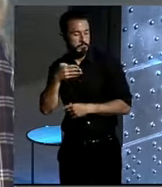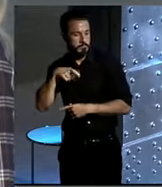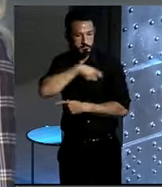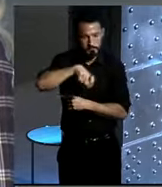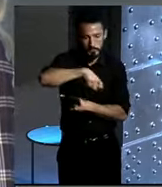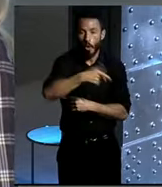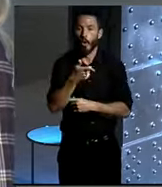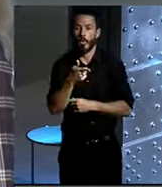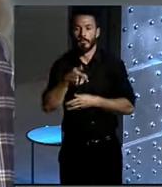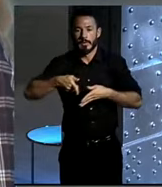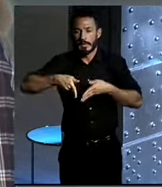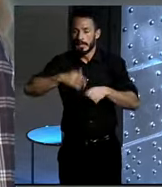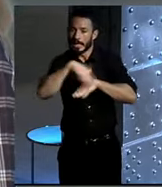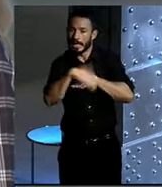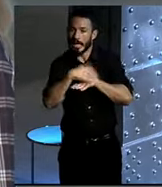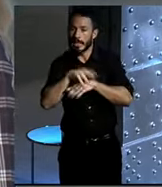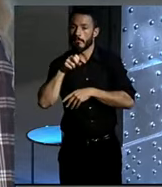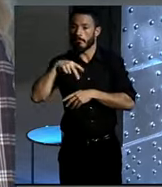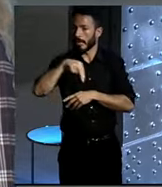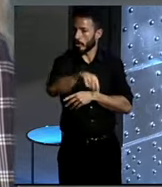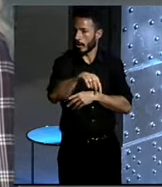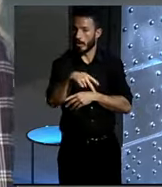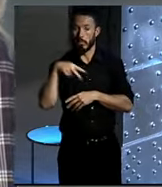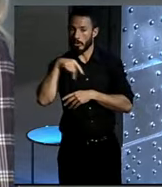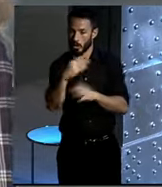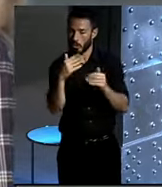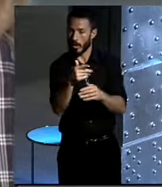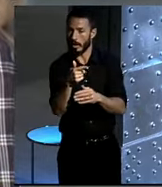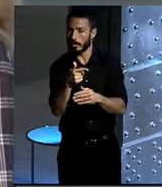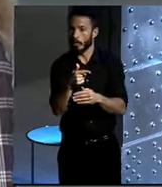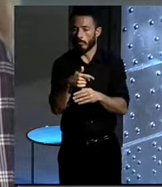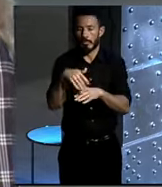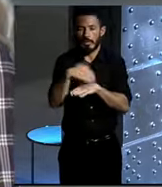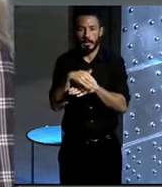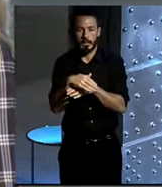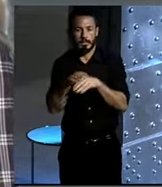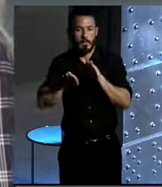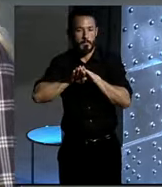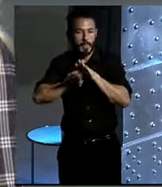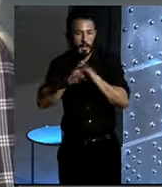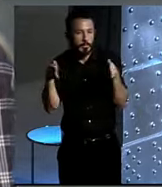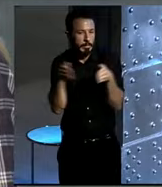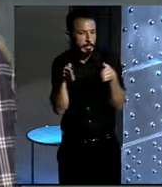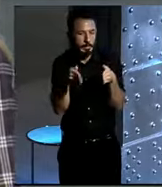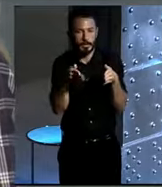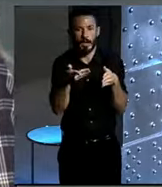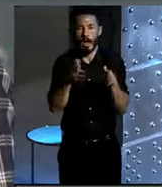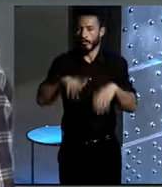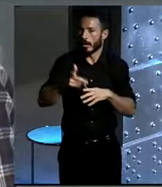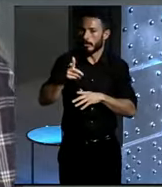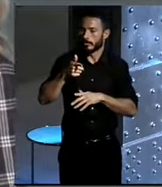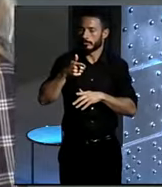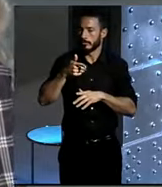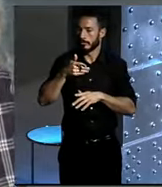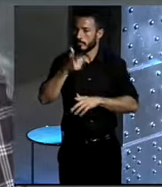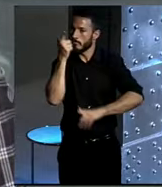peatonales, sobre todo en momentos en los que no están muy transitadas o calles vecinales, pues se transforma en un viaje que es de lo más